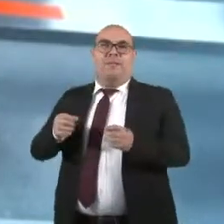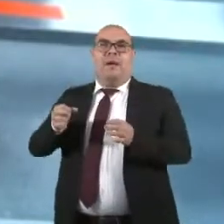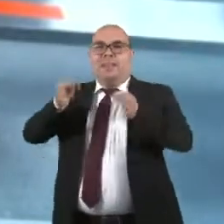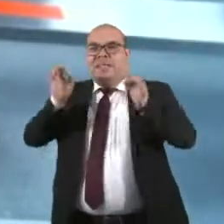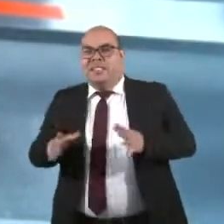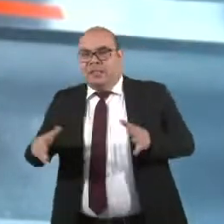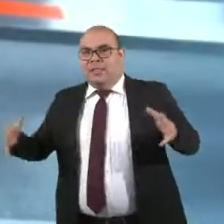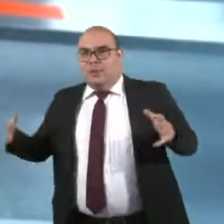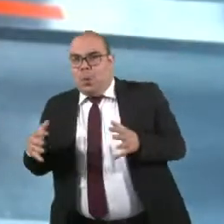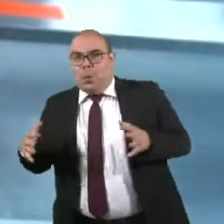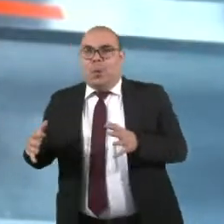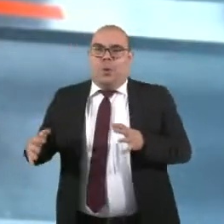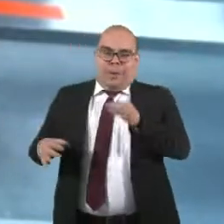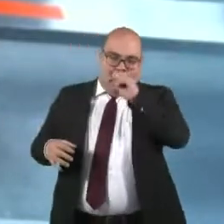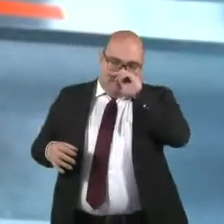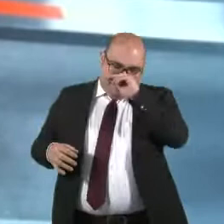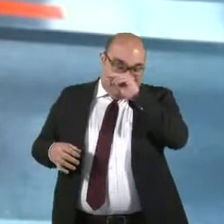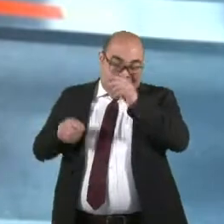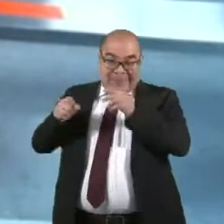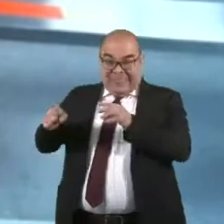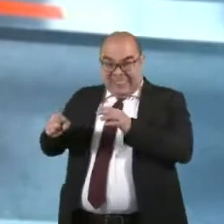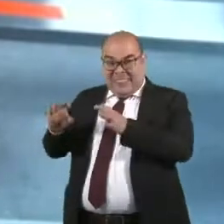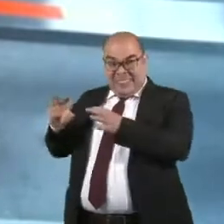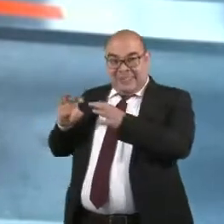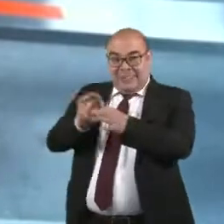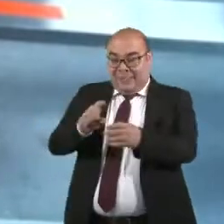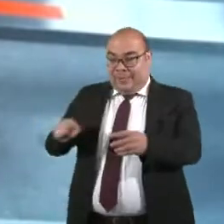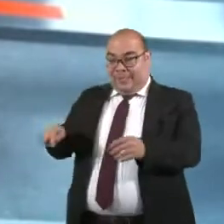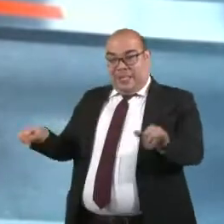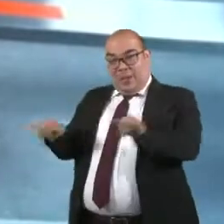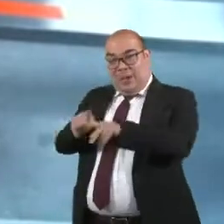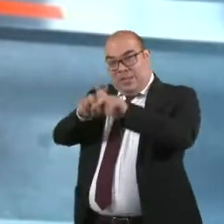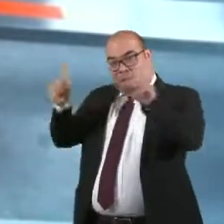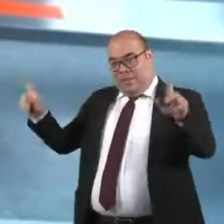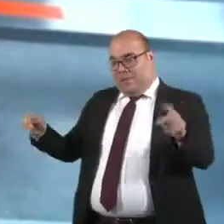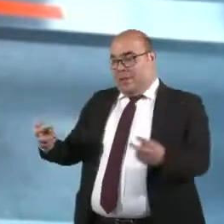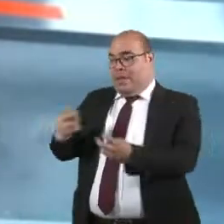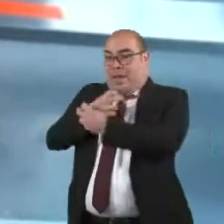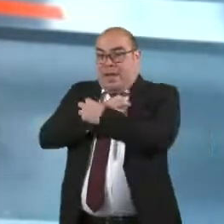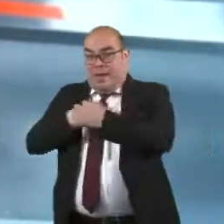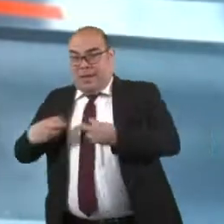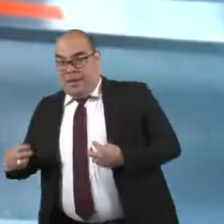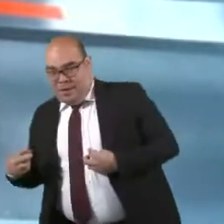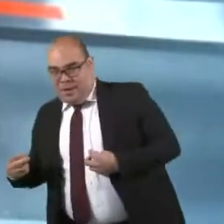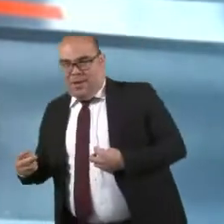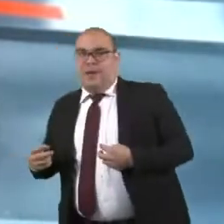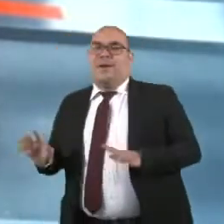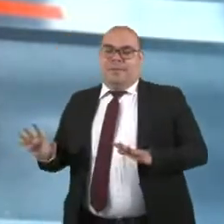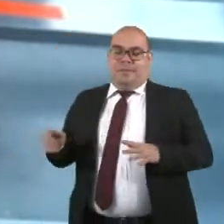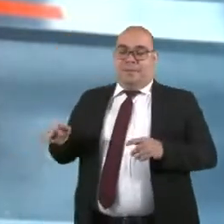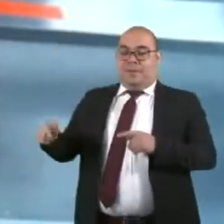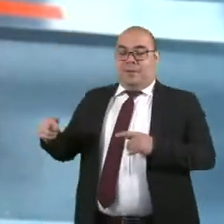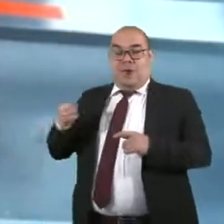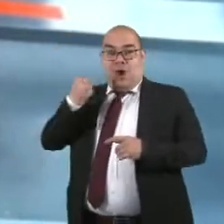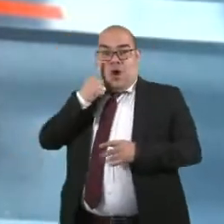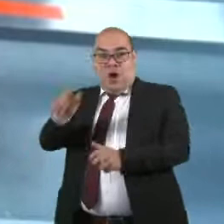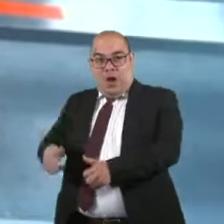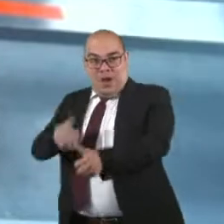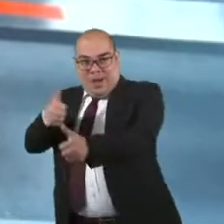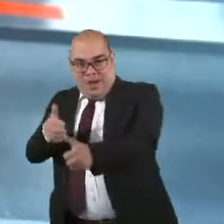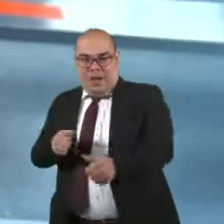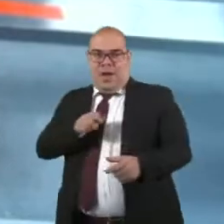diferencia entre paramilitares y autodefensas. Y vamos allá.